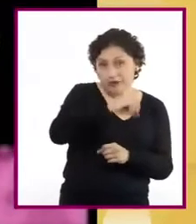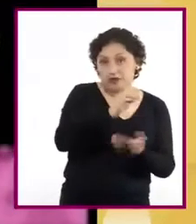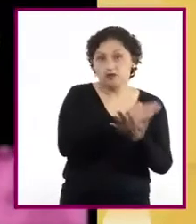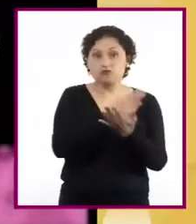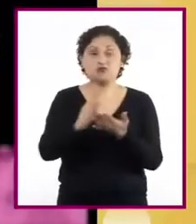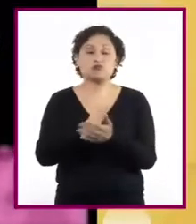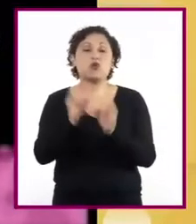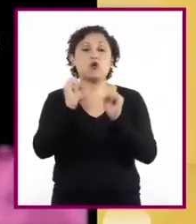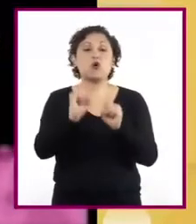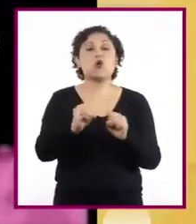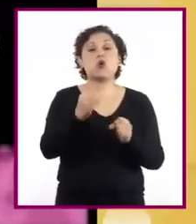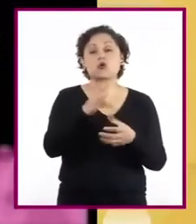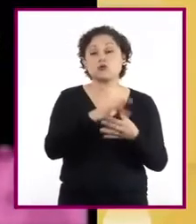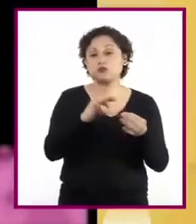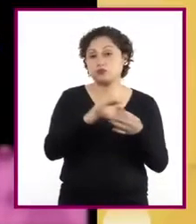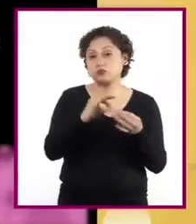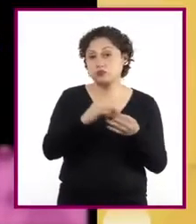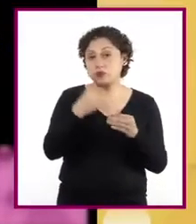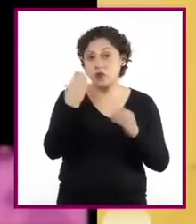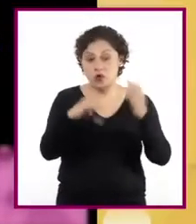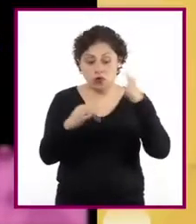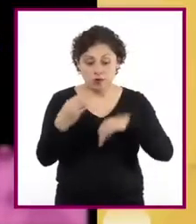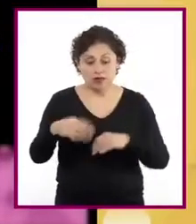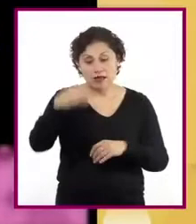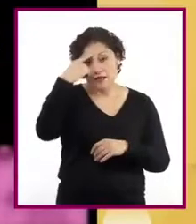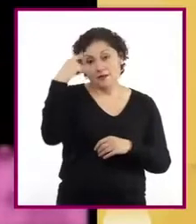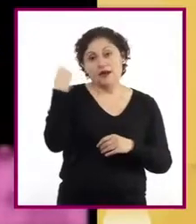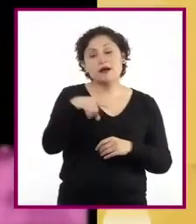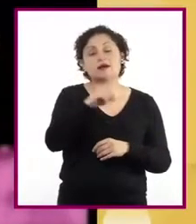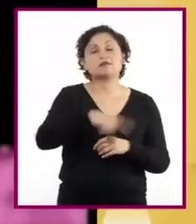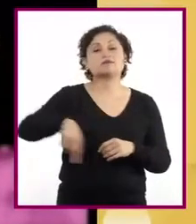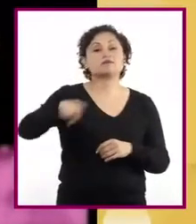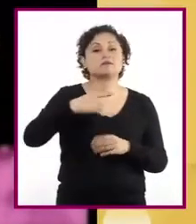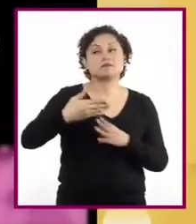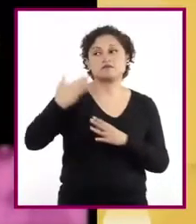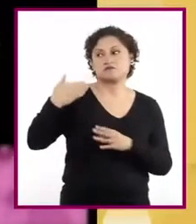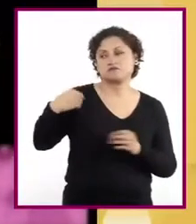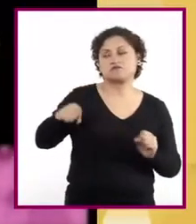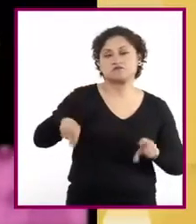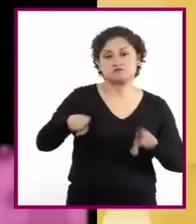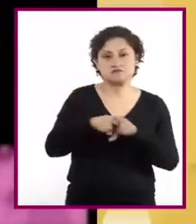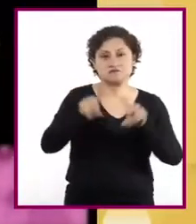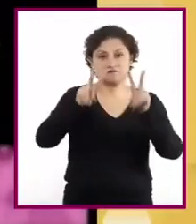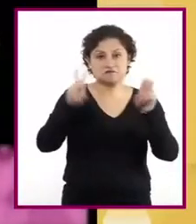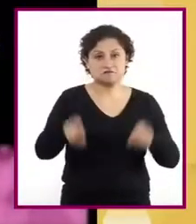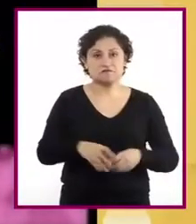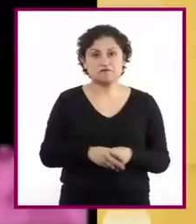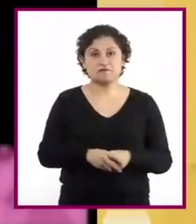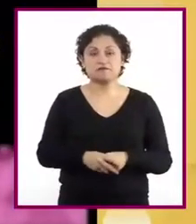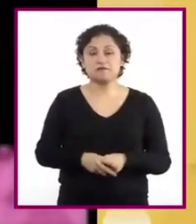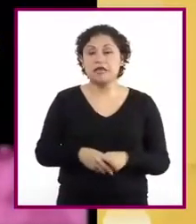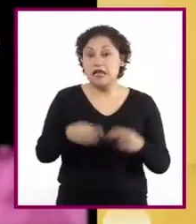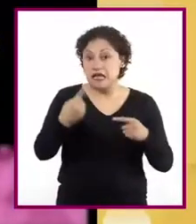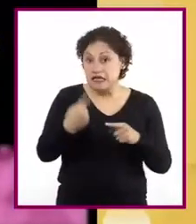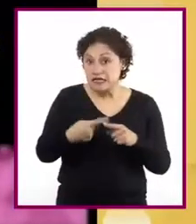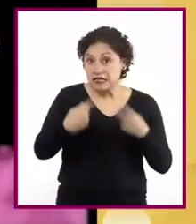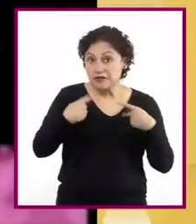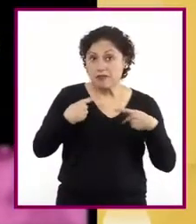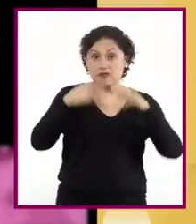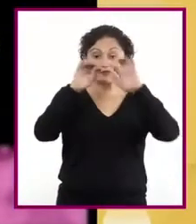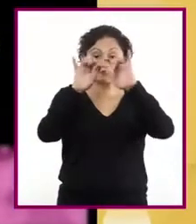respecto a algo mencionado anteriormente. Quien escribe utiliza las frases